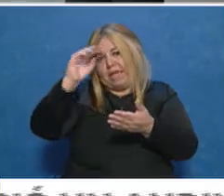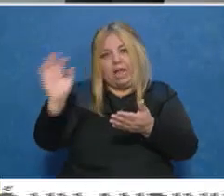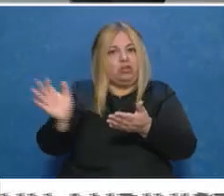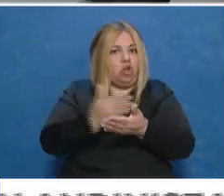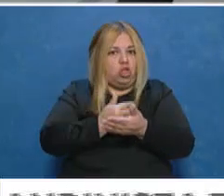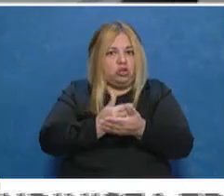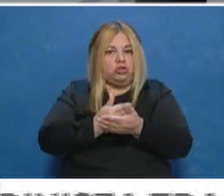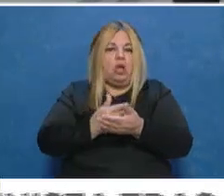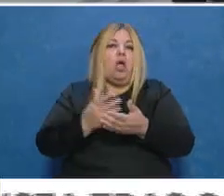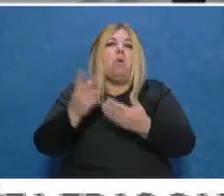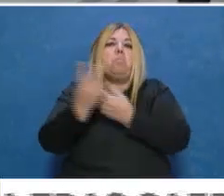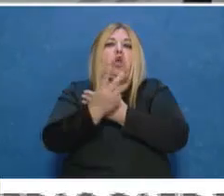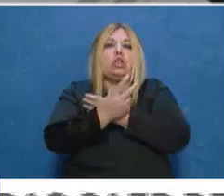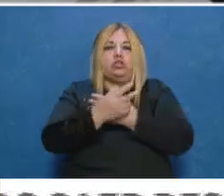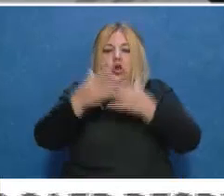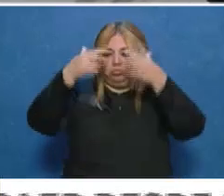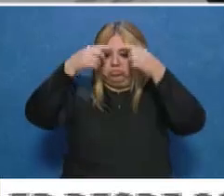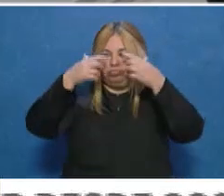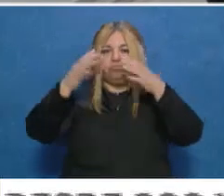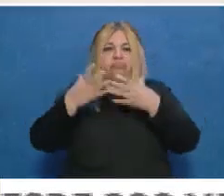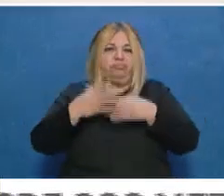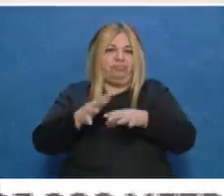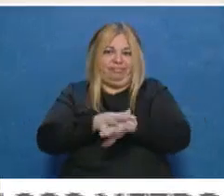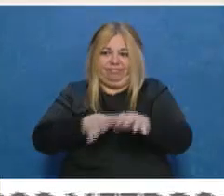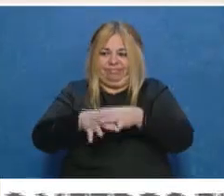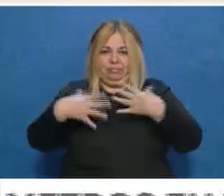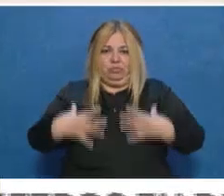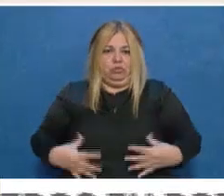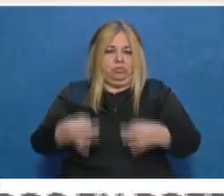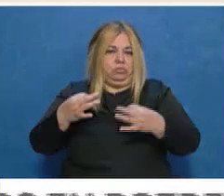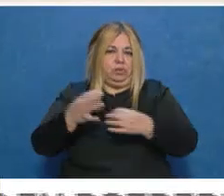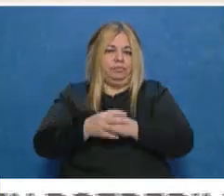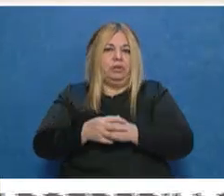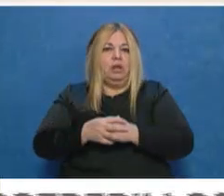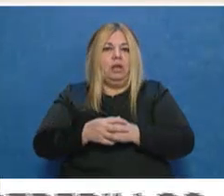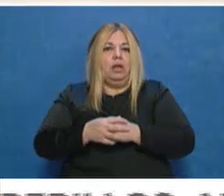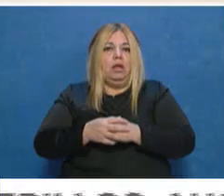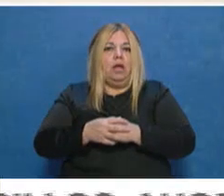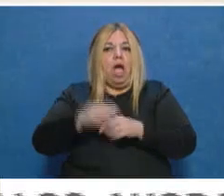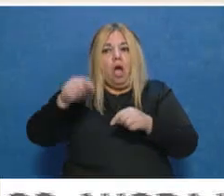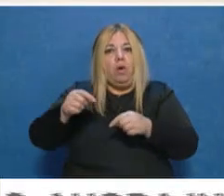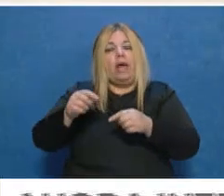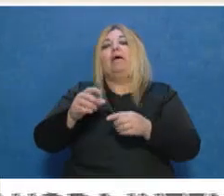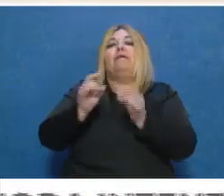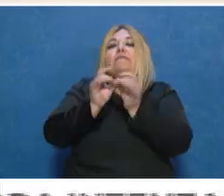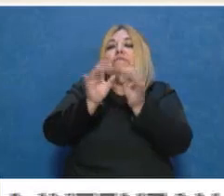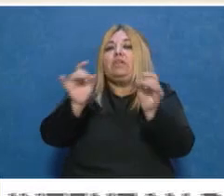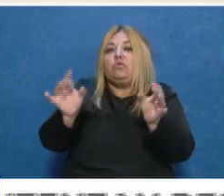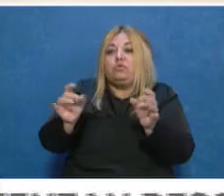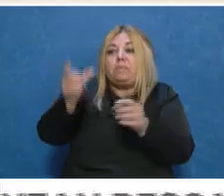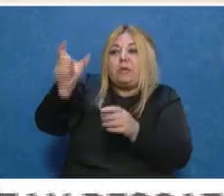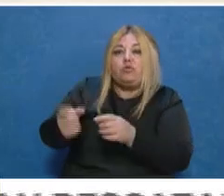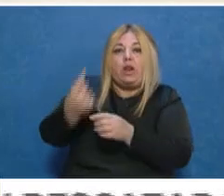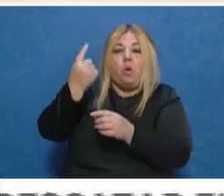hospital. Pidió además, Mario, para evitar que se propague el virus, teniendo en cuenta que es el primer caso, que la gente respete el